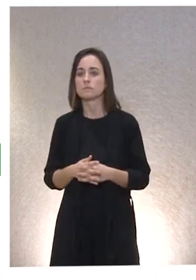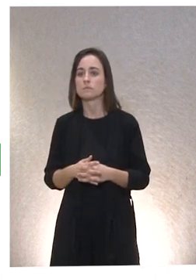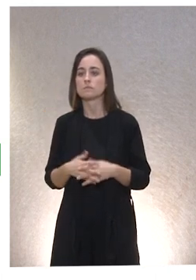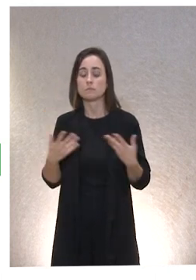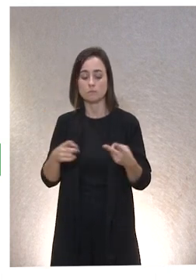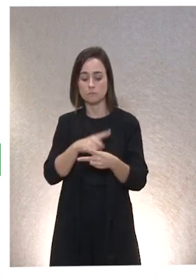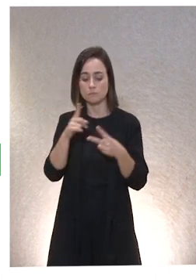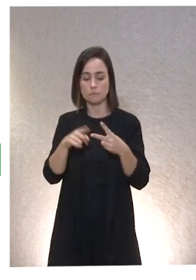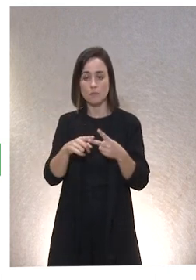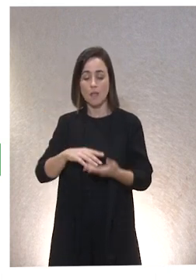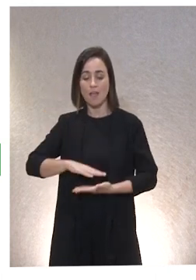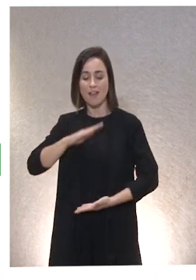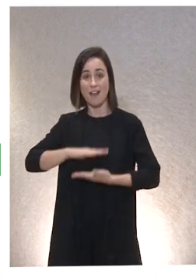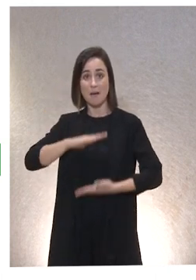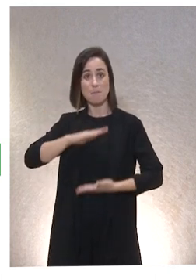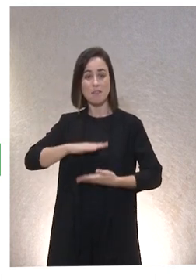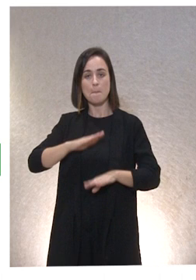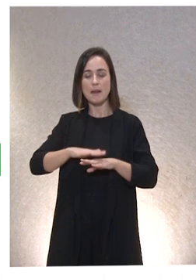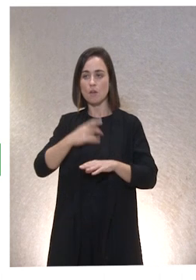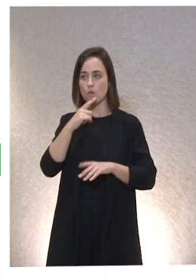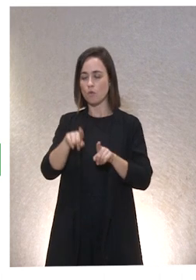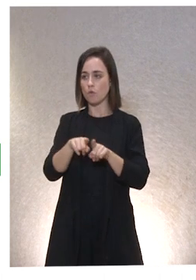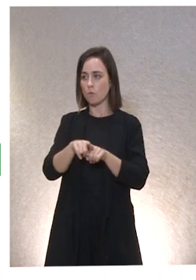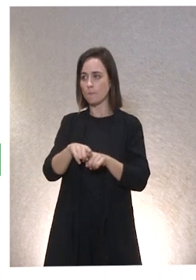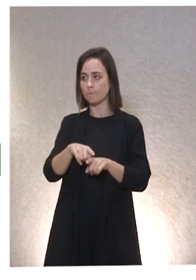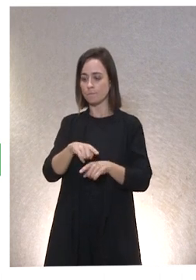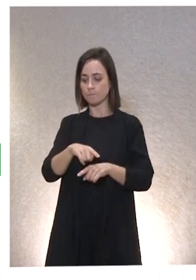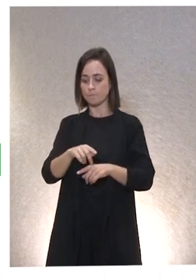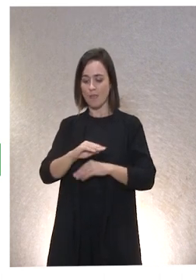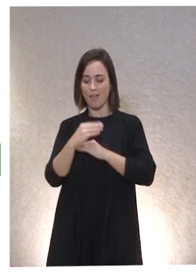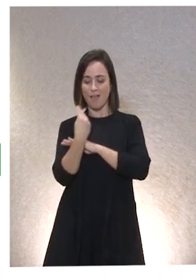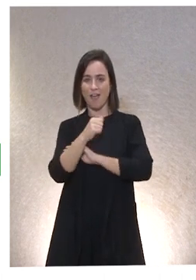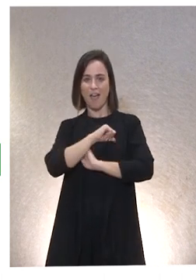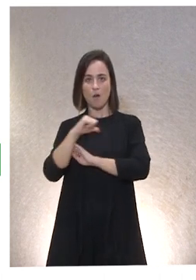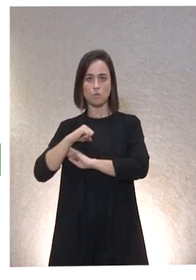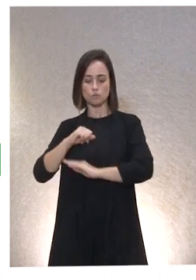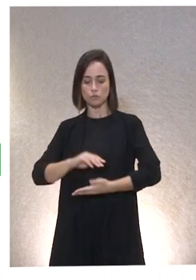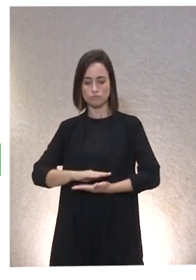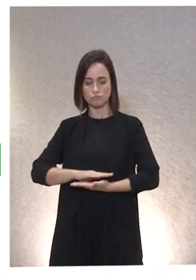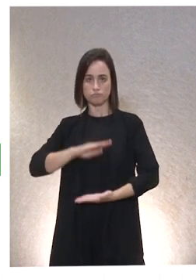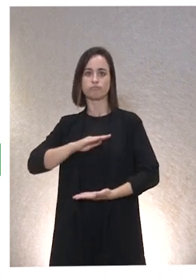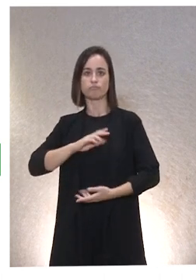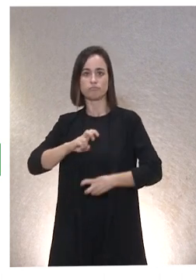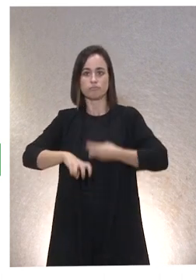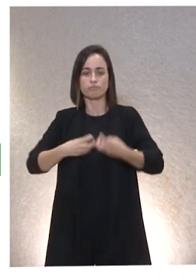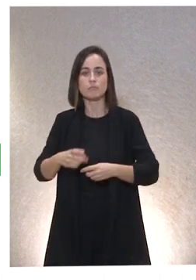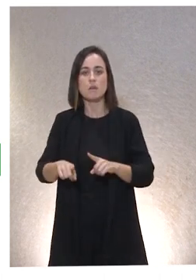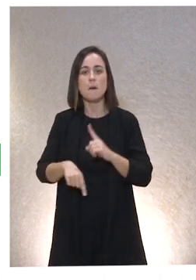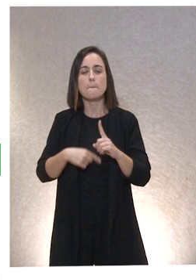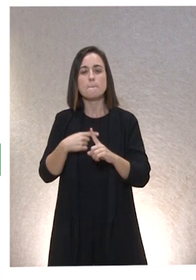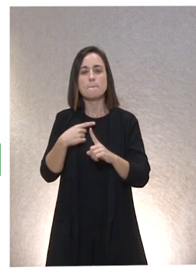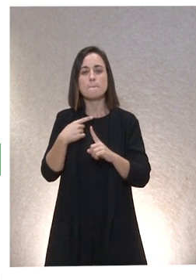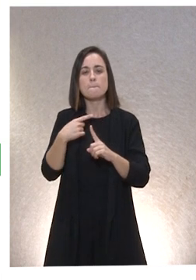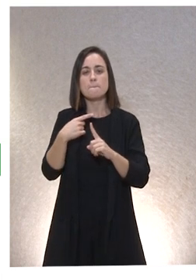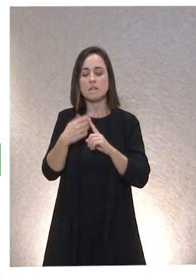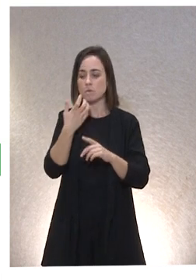segundo lugar, con capacidades también para la autorrealización y para apoyar a otras personas. Sería precioso que nuestras capacidades, las veamos,